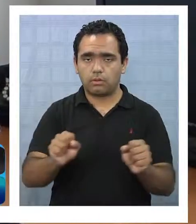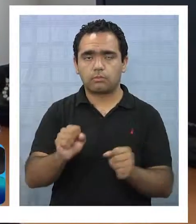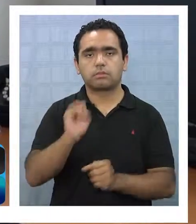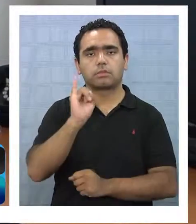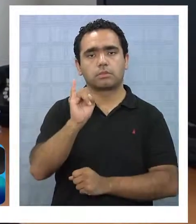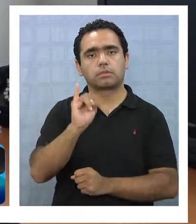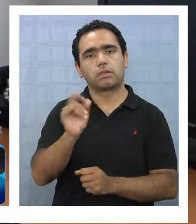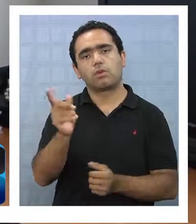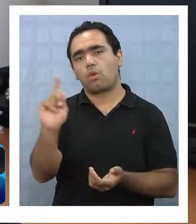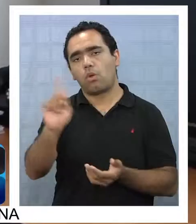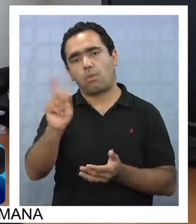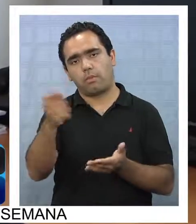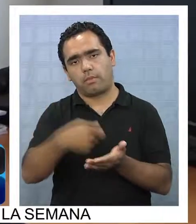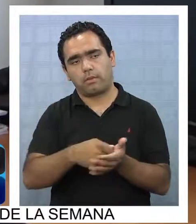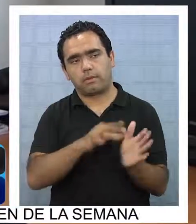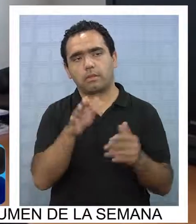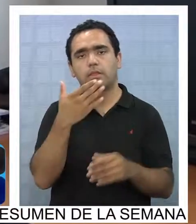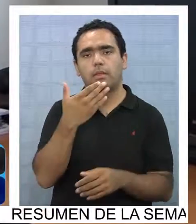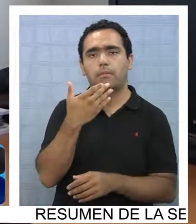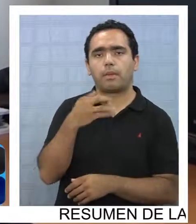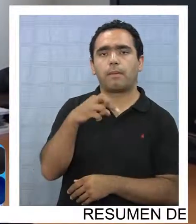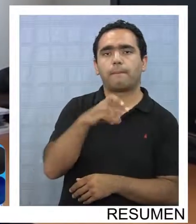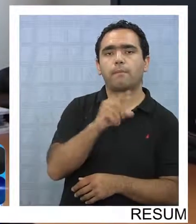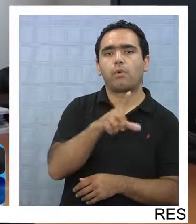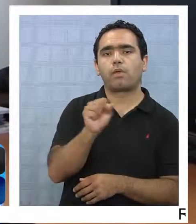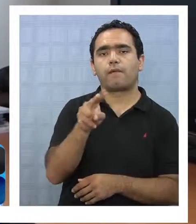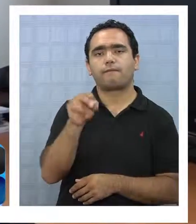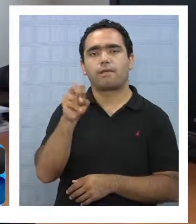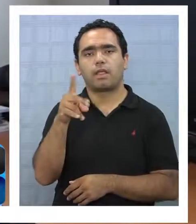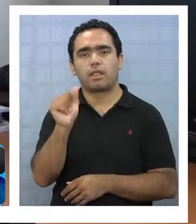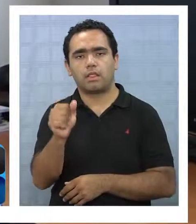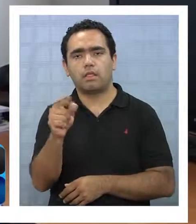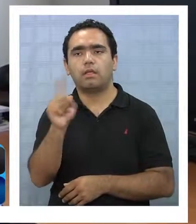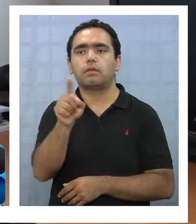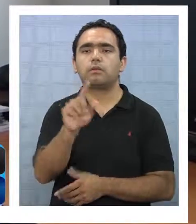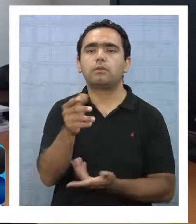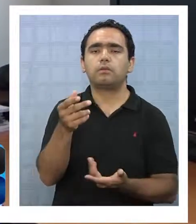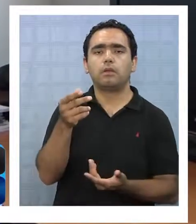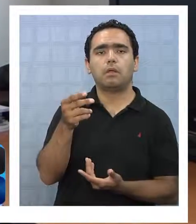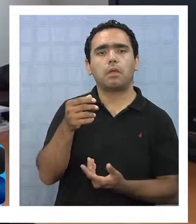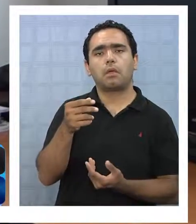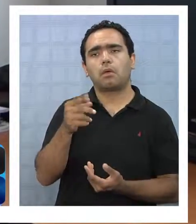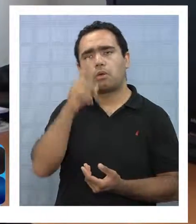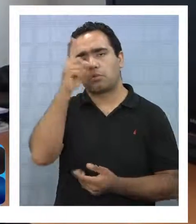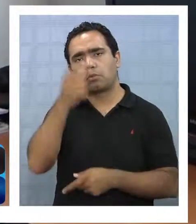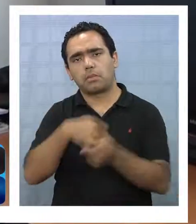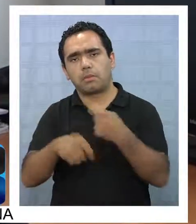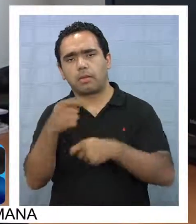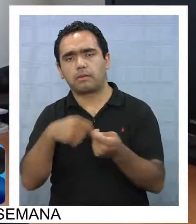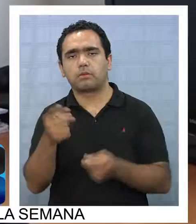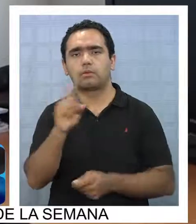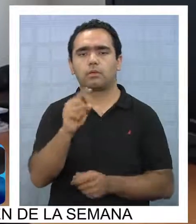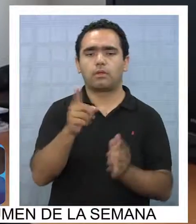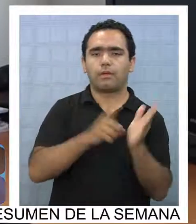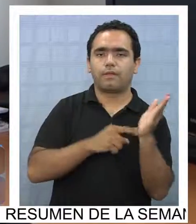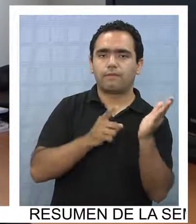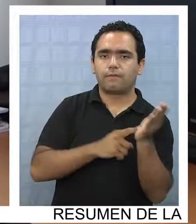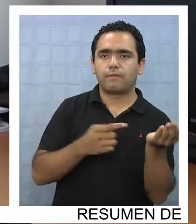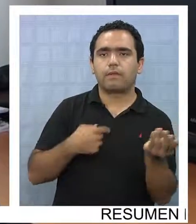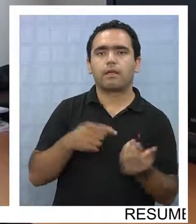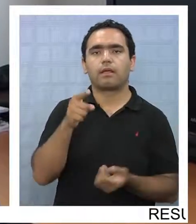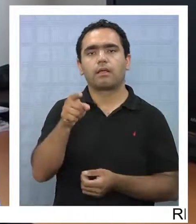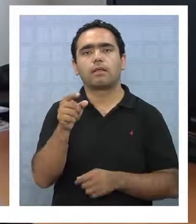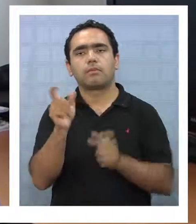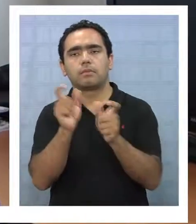en cuya venta el vendedor no tuviera la categoría de vendedor habitual, es decir, pagan IVA todos aquellos que le compren a las